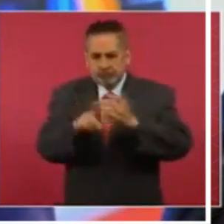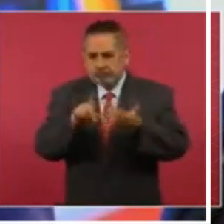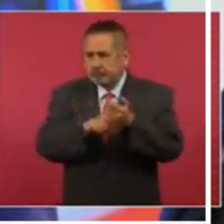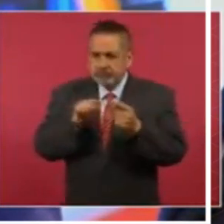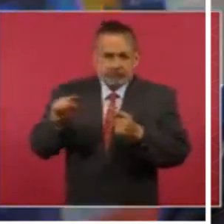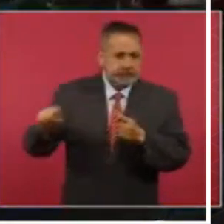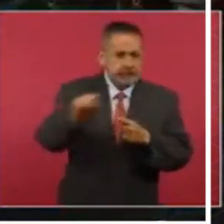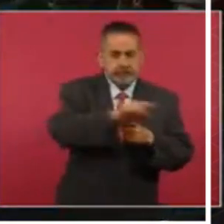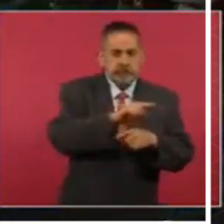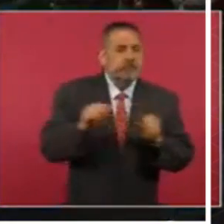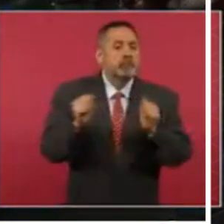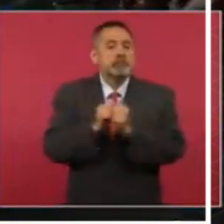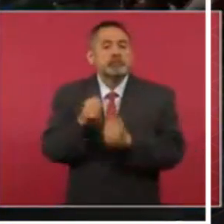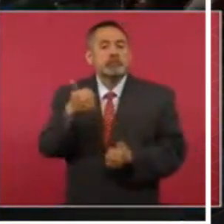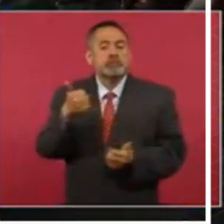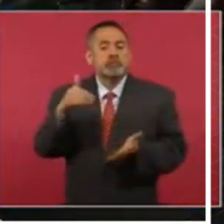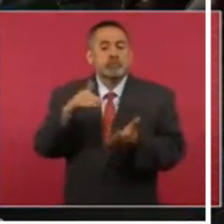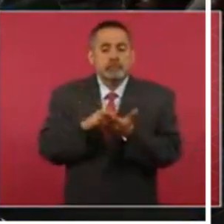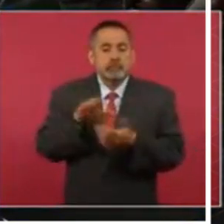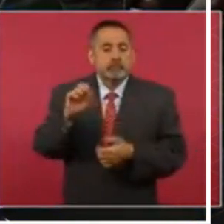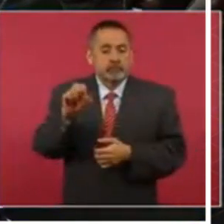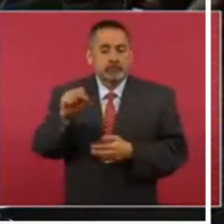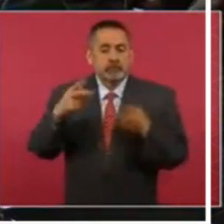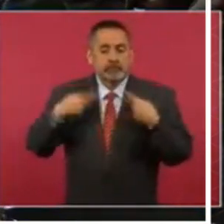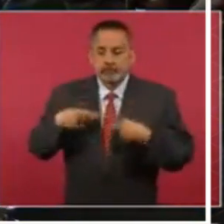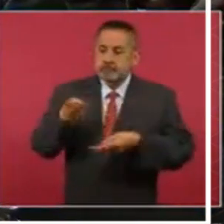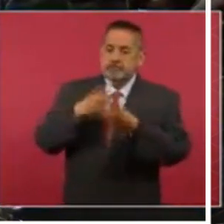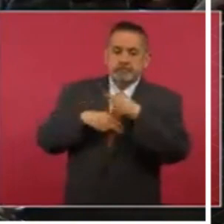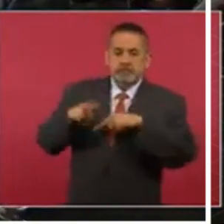con seis mil sesenta elementos.